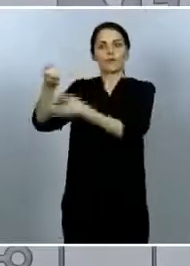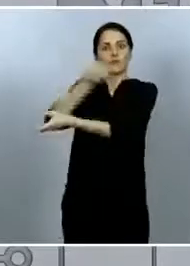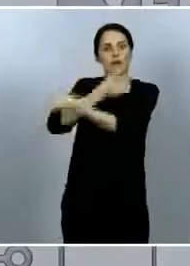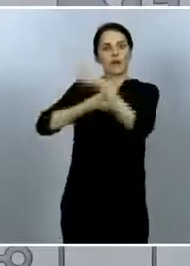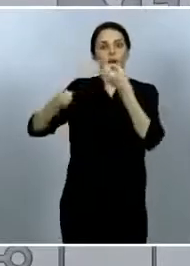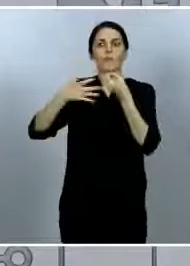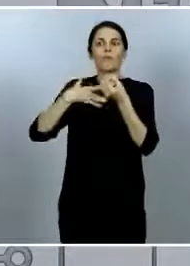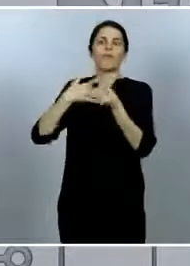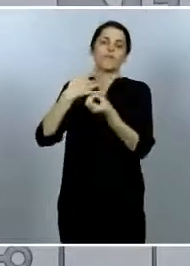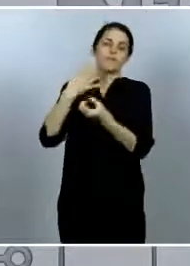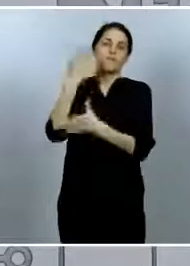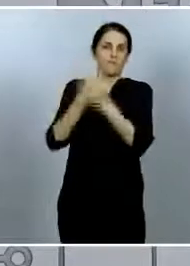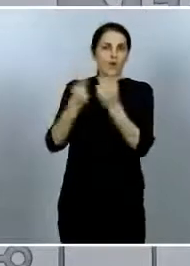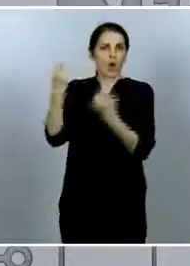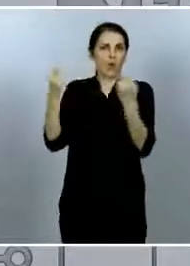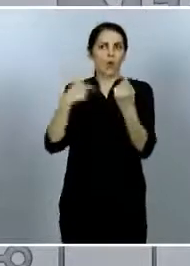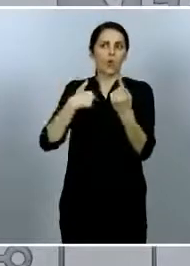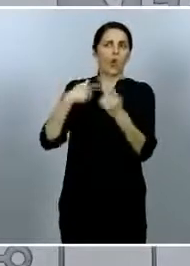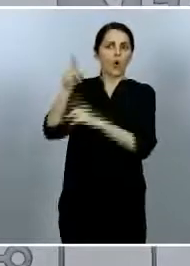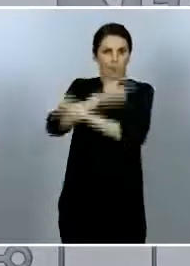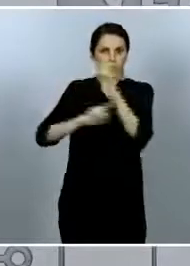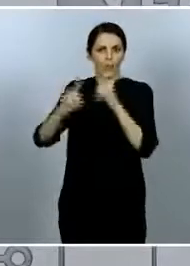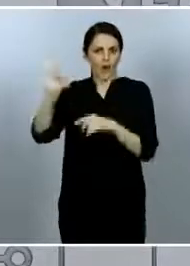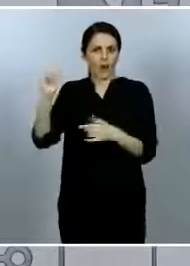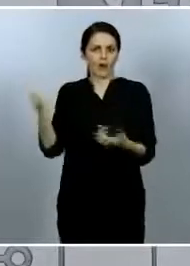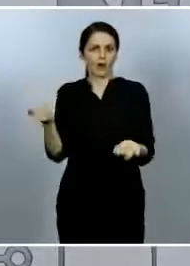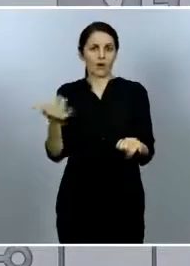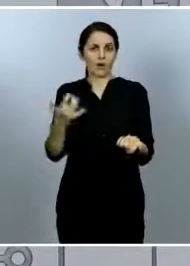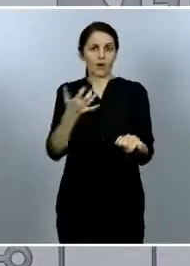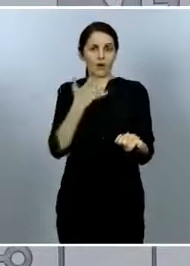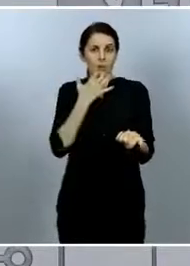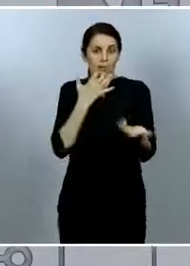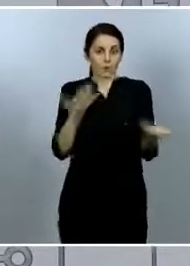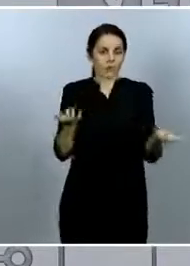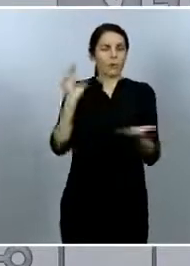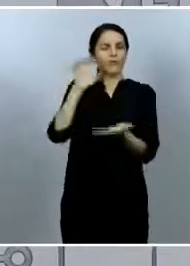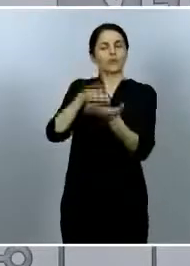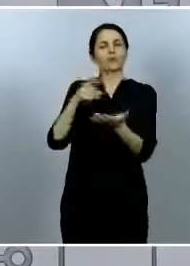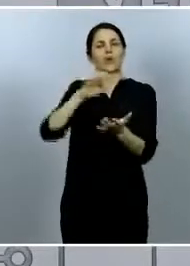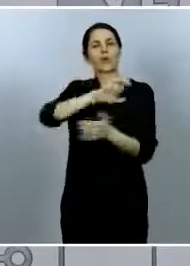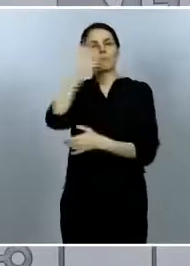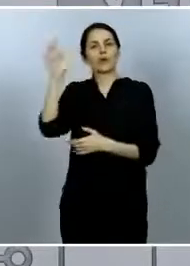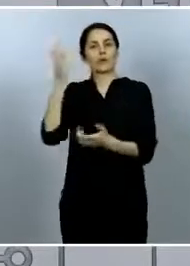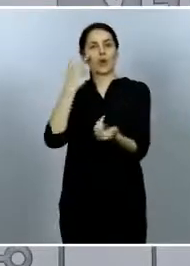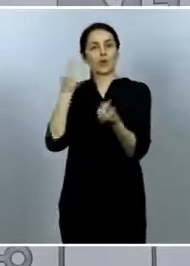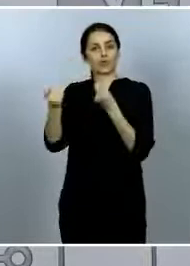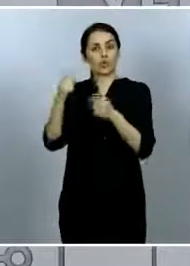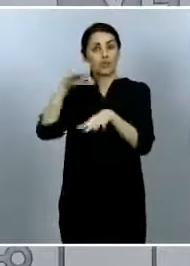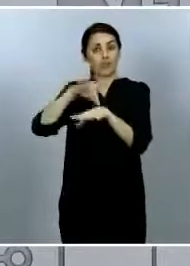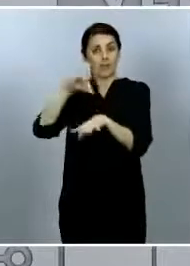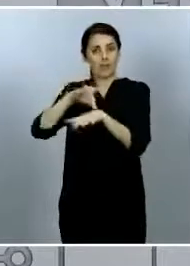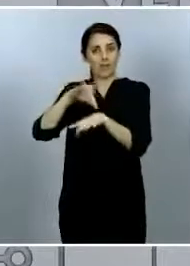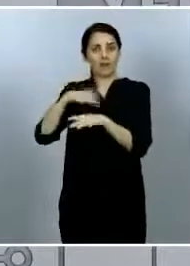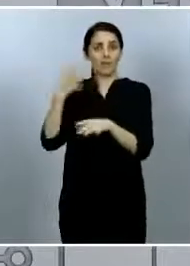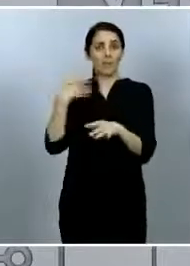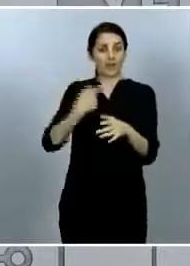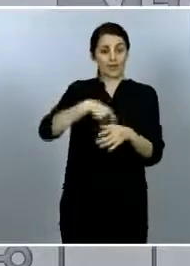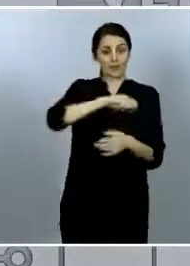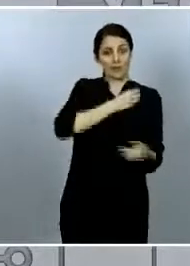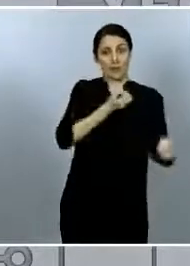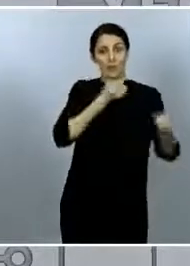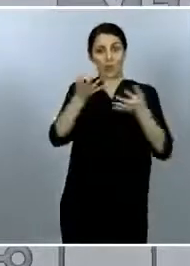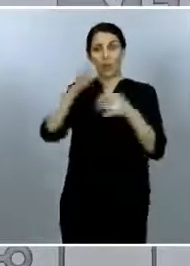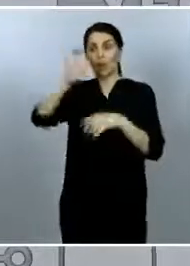congelado nuestra serie de funciones los datos que pueda dar el Centro Europeo de Control de Enfermedades pueden tener alguna discrepancia con lo que